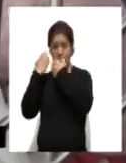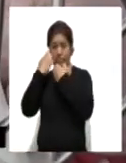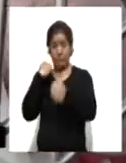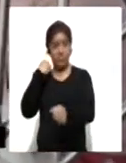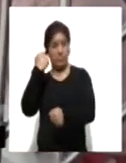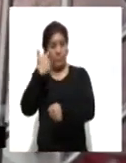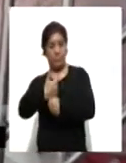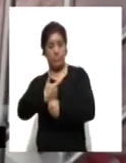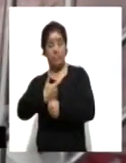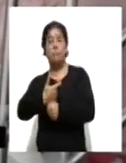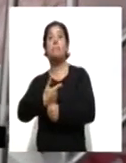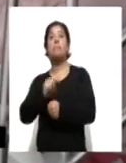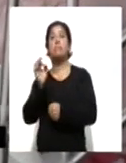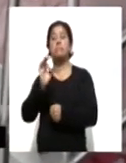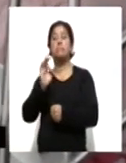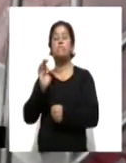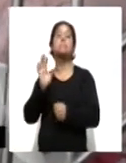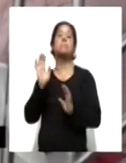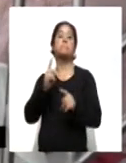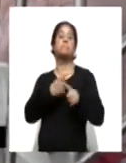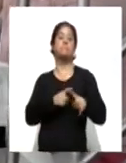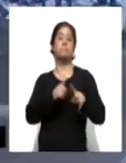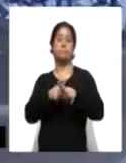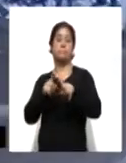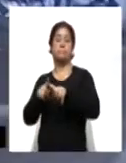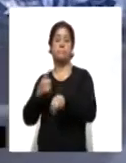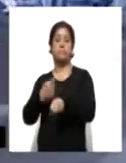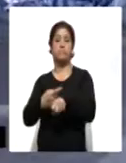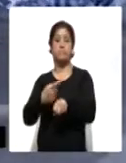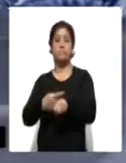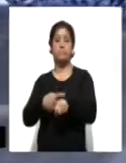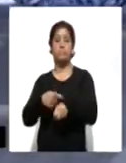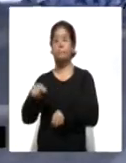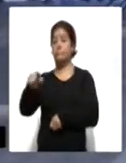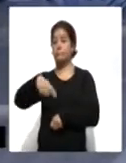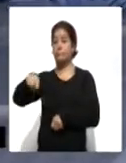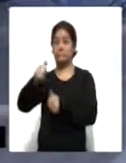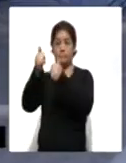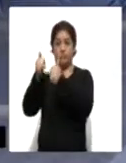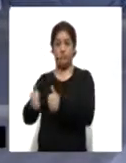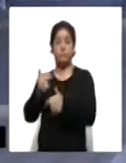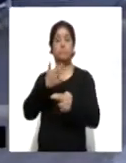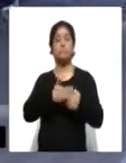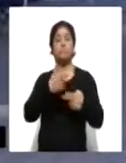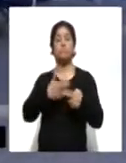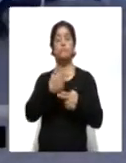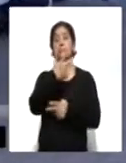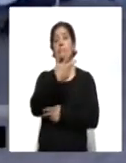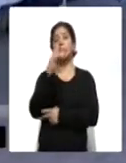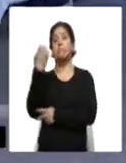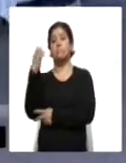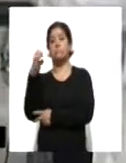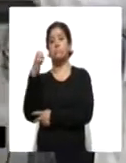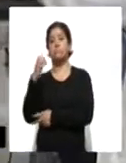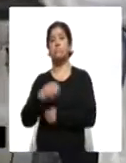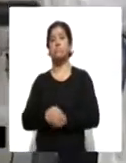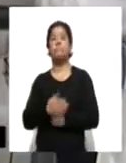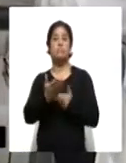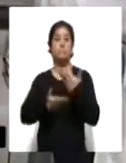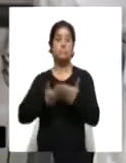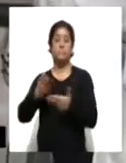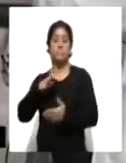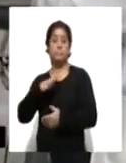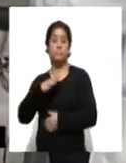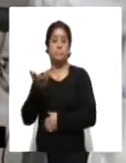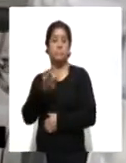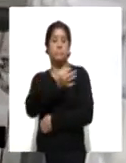detección oportuna de distintas enfermedades y los servicios permanecerán en la comuna hasta el próximo ocho de enero. Entre los servicios que se ofrecen